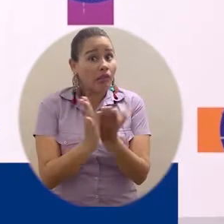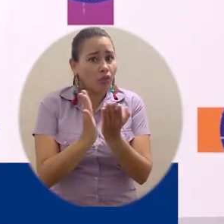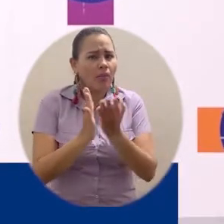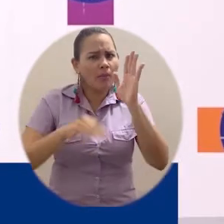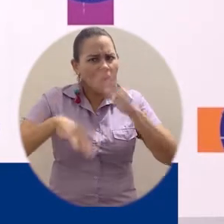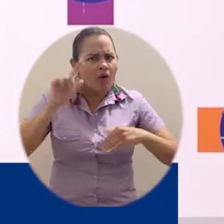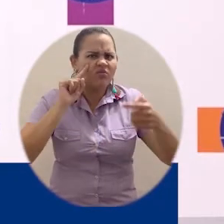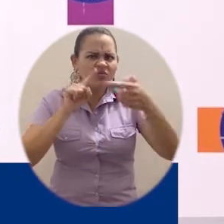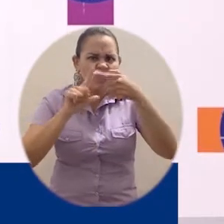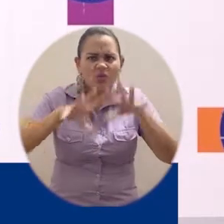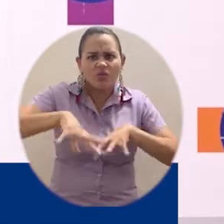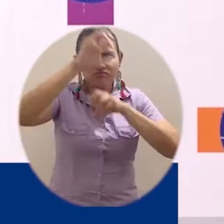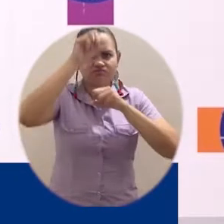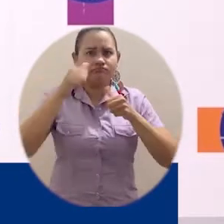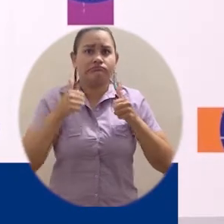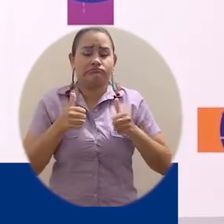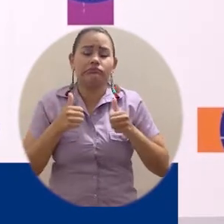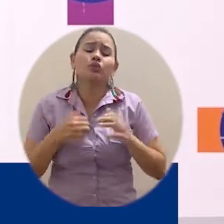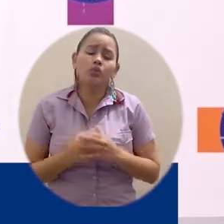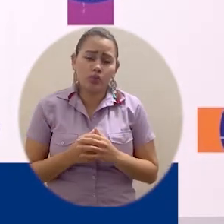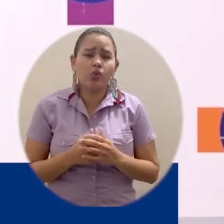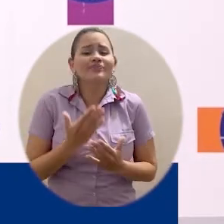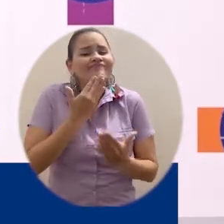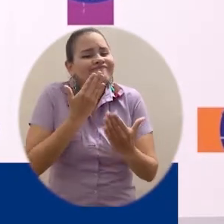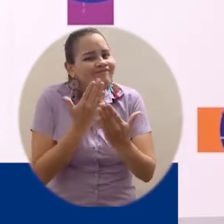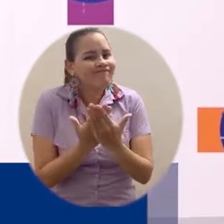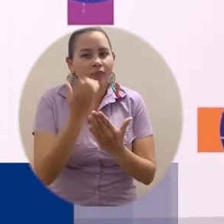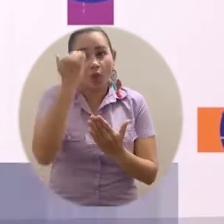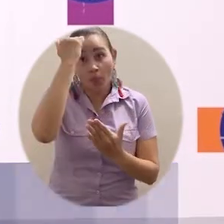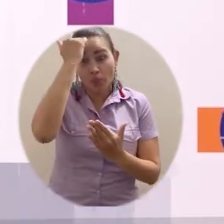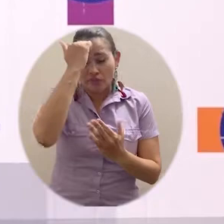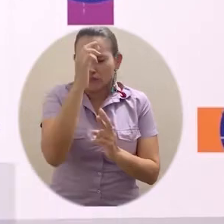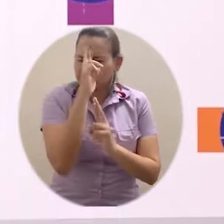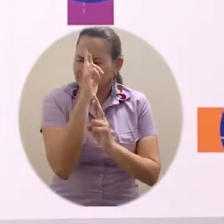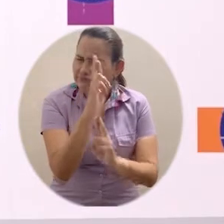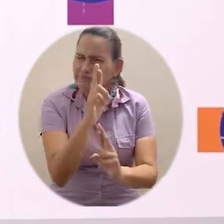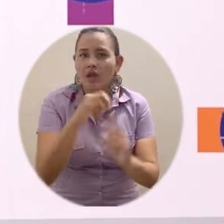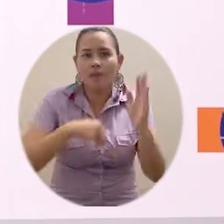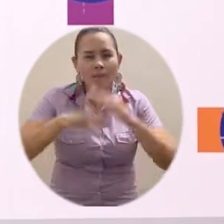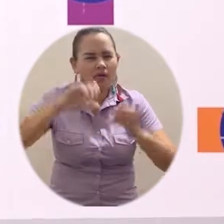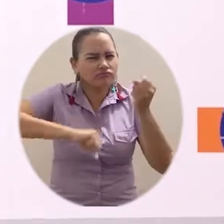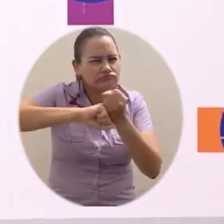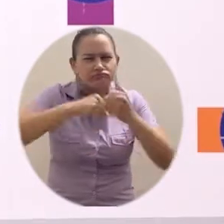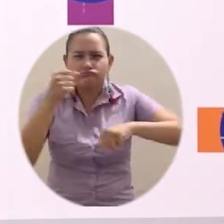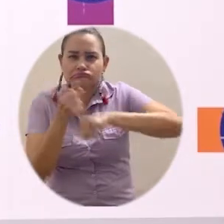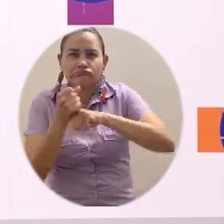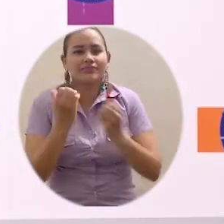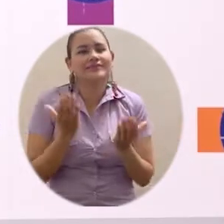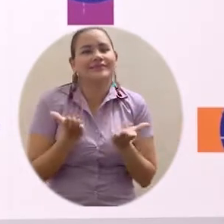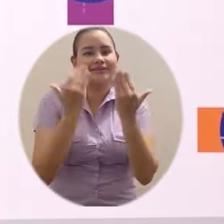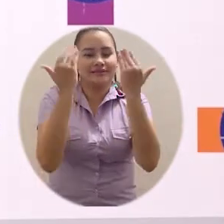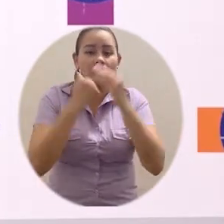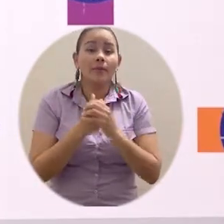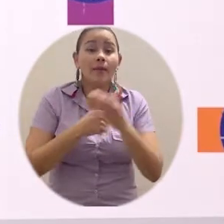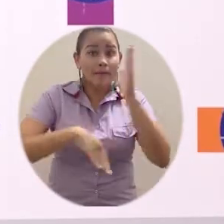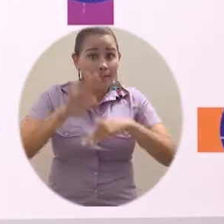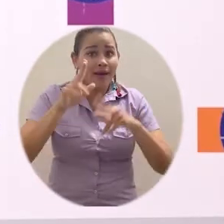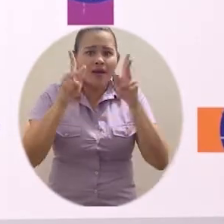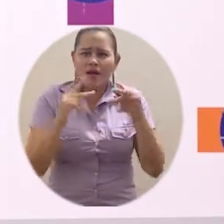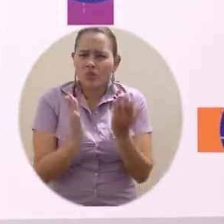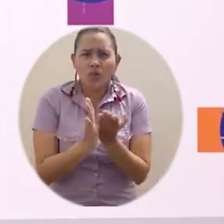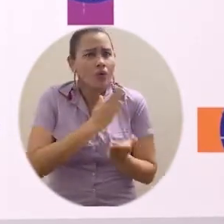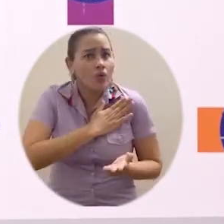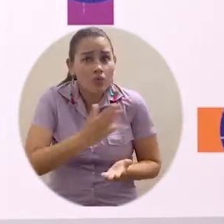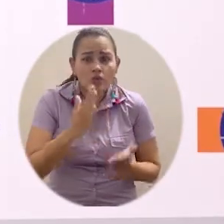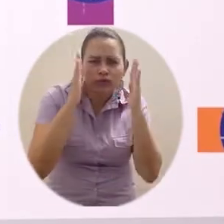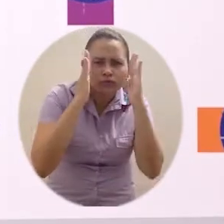queremos resaltar ese compromiso, el espíritu colaborativo que hay entre docentes de las mismas áreas para apoyarse unos a otros y la disposición de